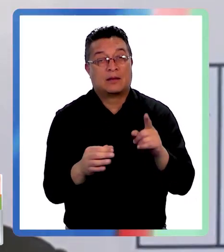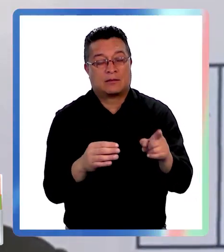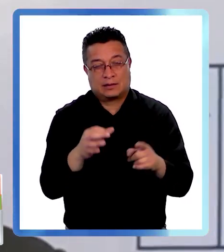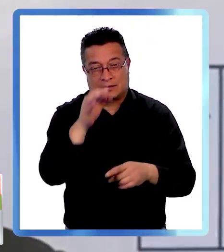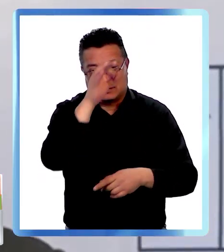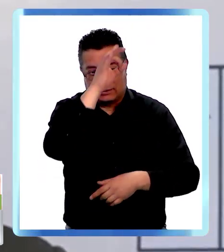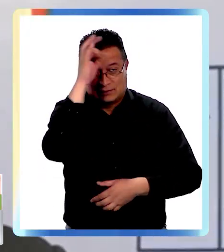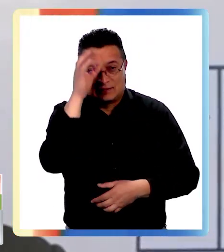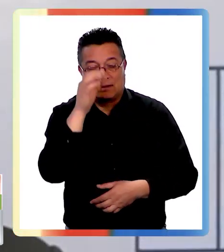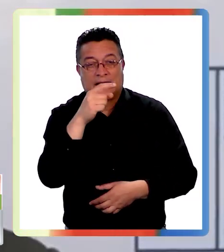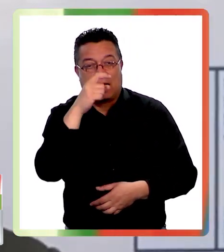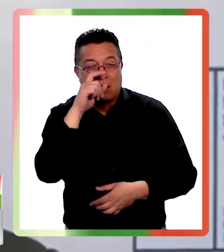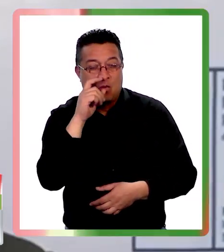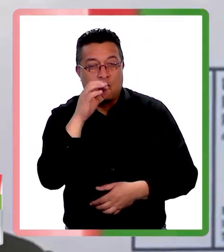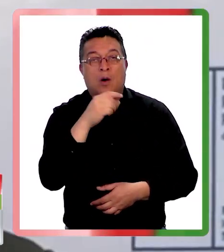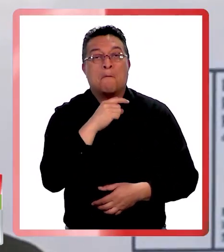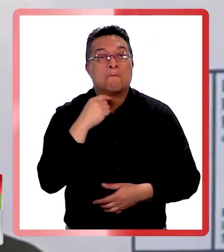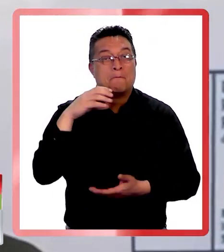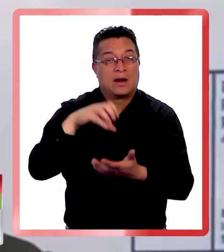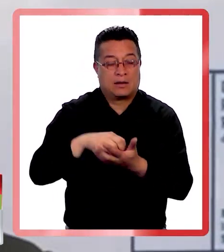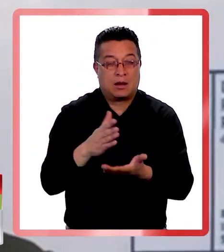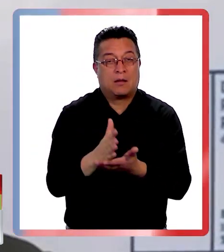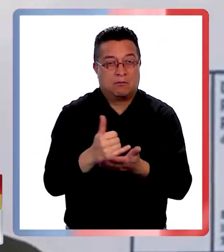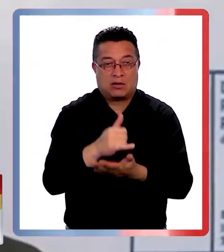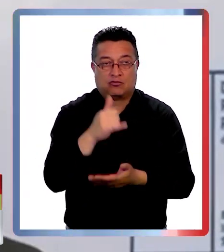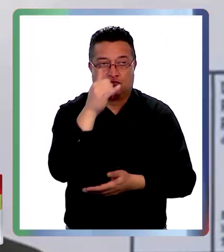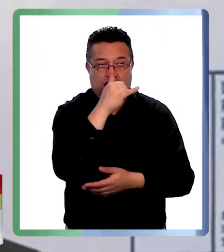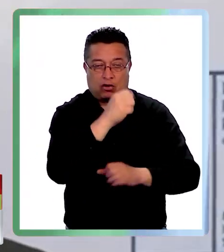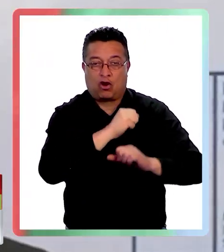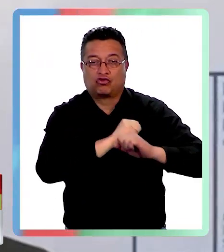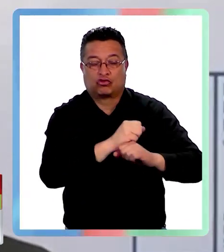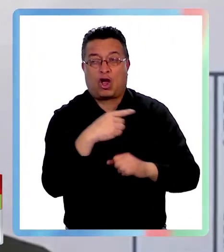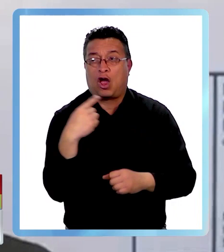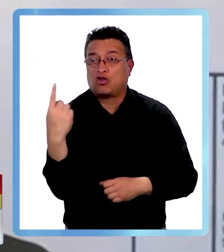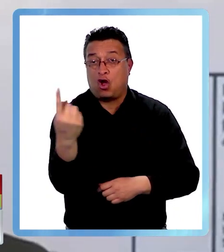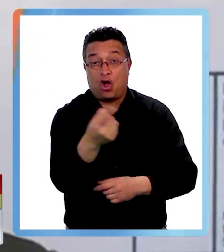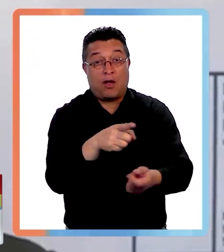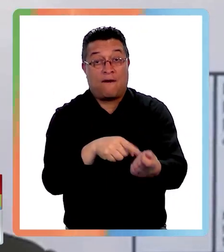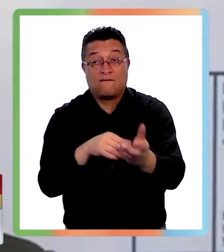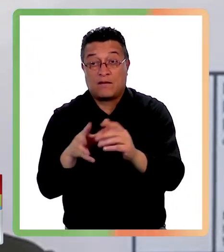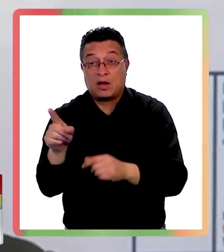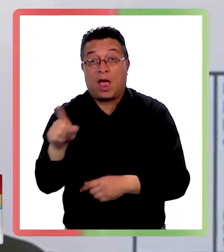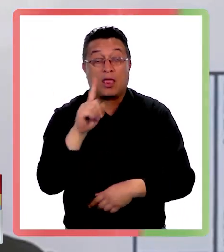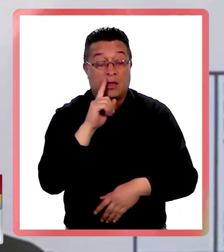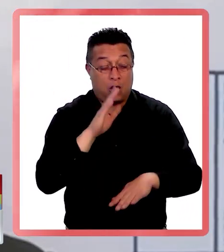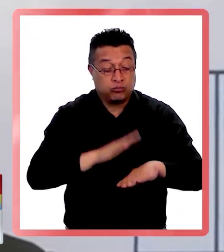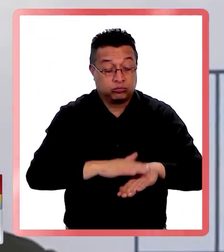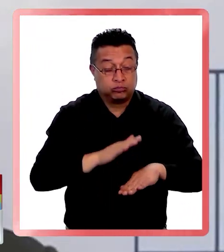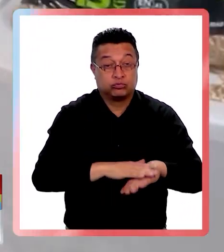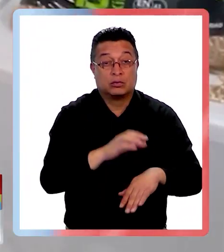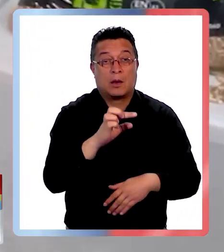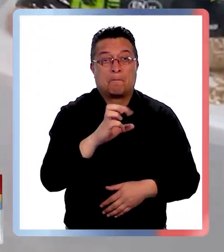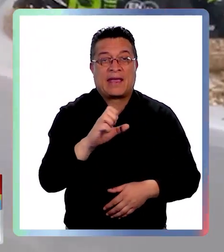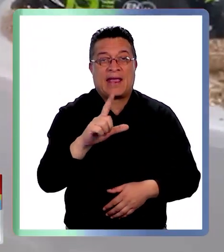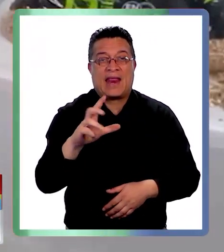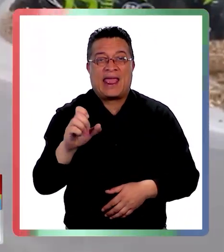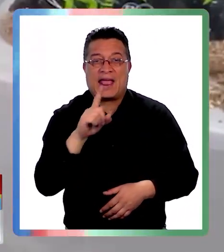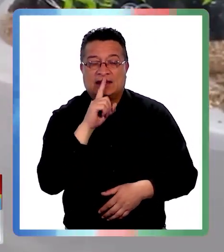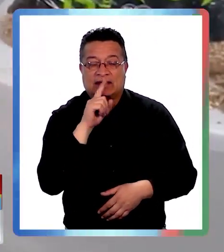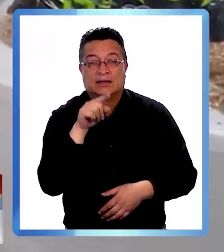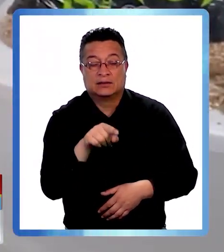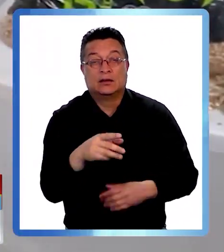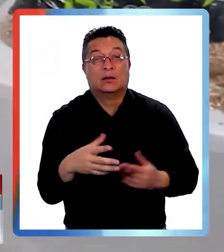Temuco y Padre de las Casas donde contamos con un plan de descontaminación para todas aquellas familias que cuenten con calefactores a pellet ya sea